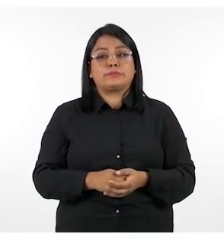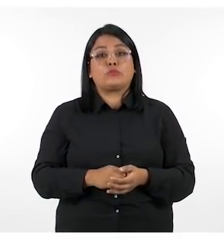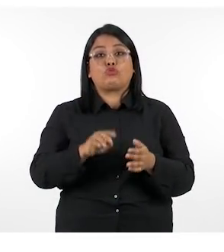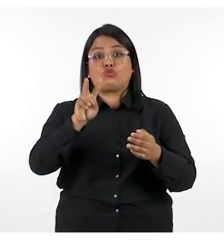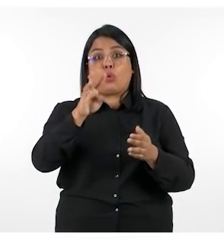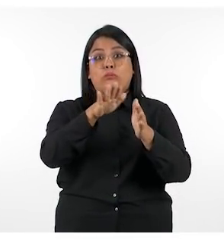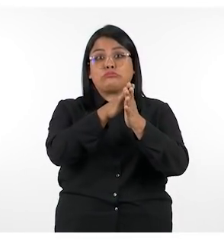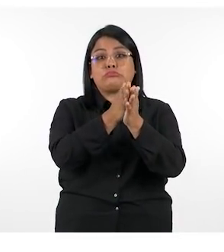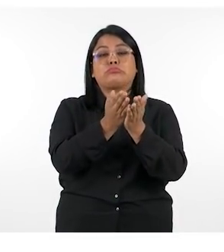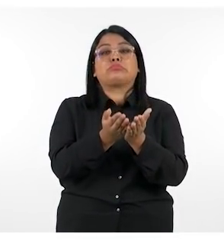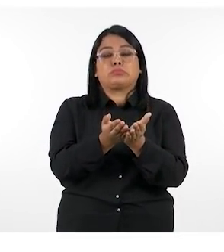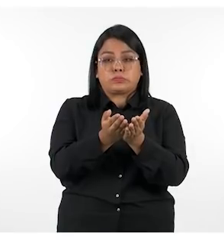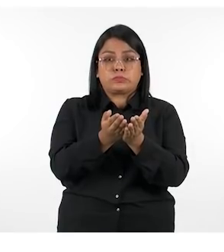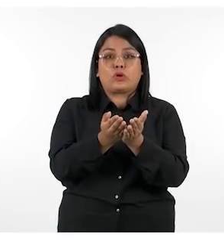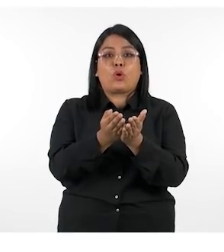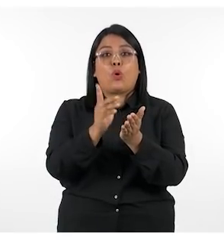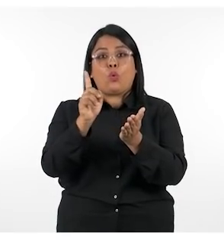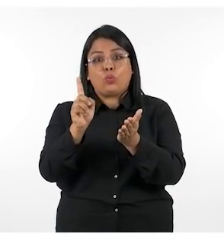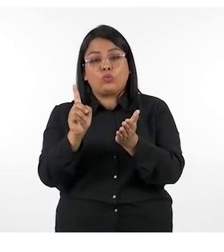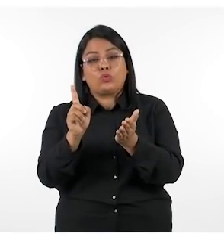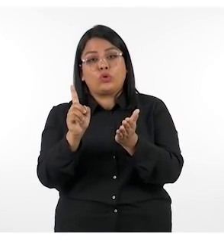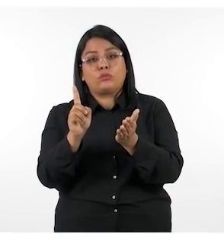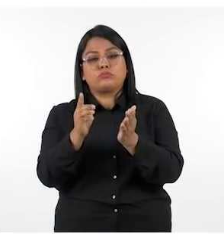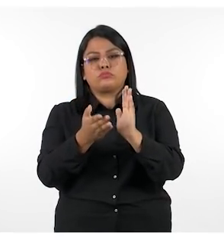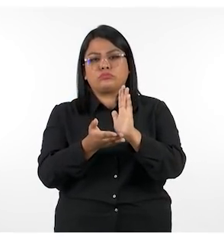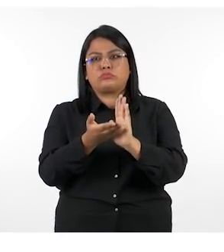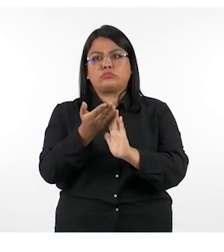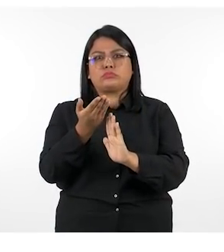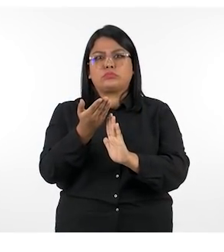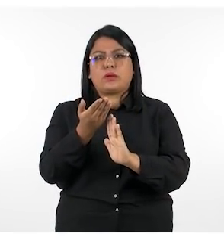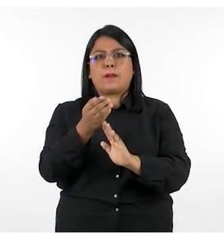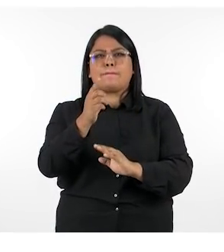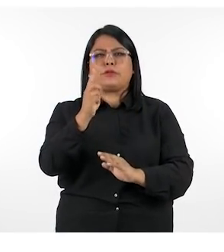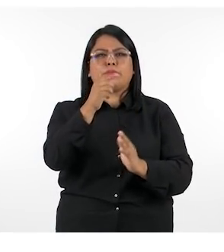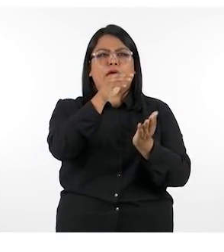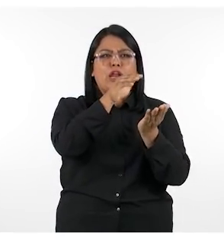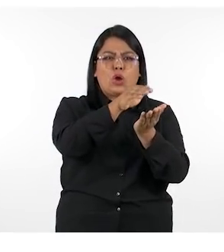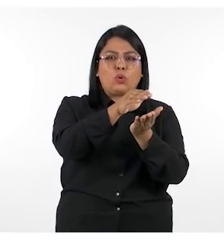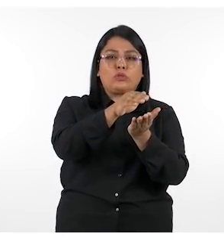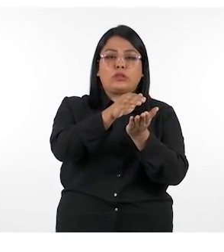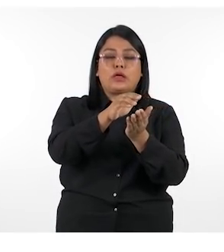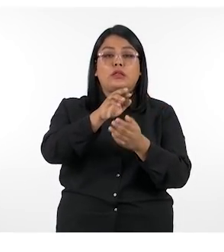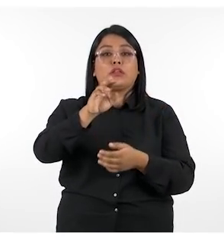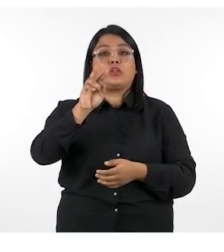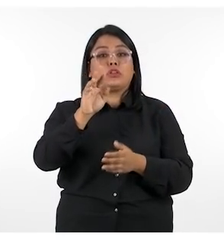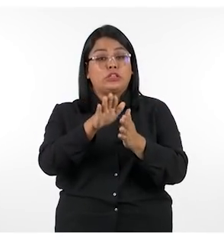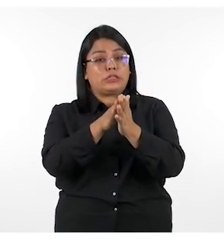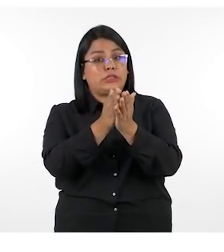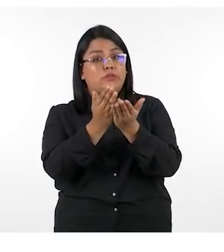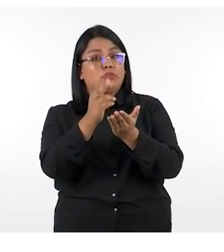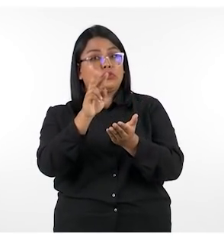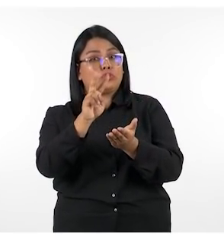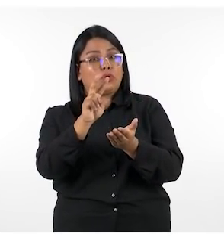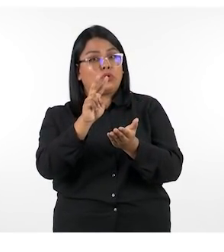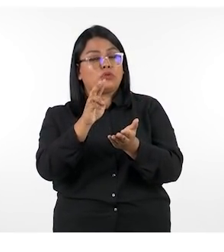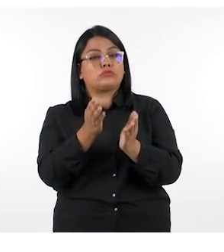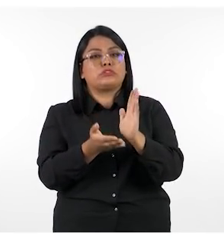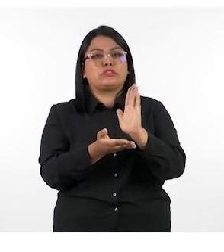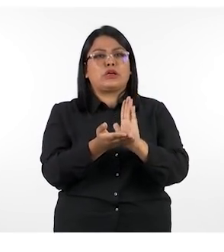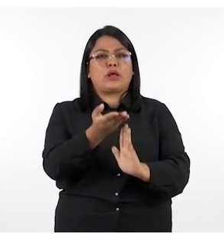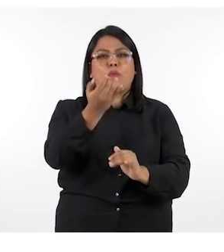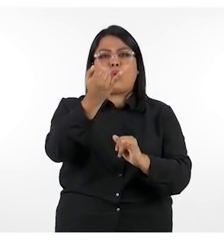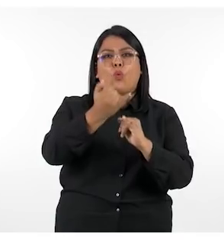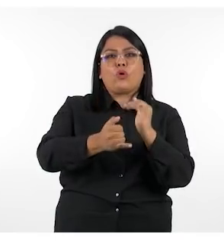lt es decir libro de texto el tomo 1 se desarrollan las primeras unidades y en el tomo 2 desarrollamos las